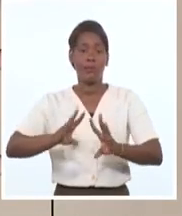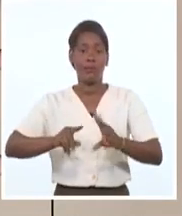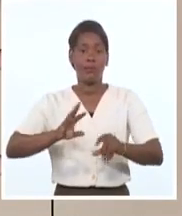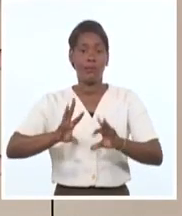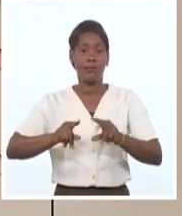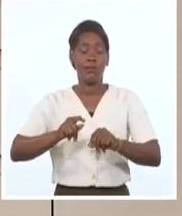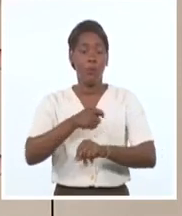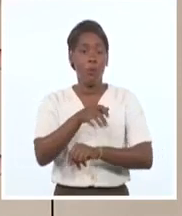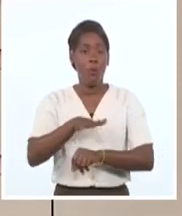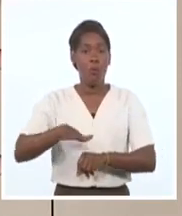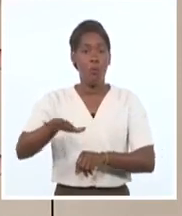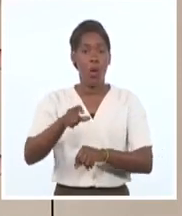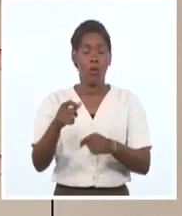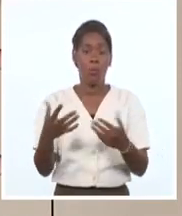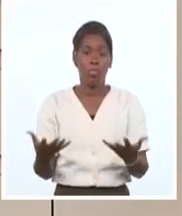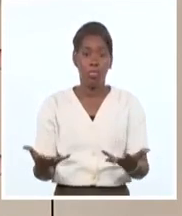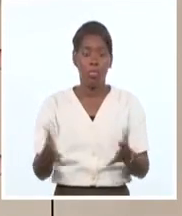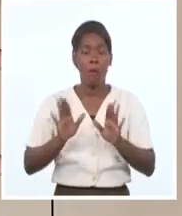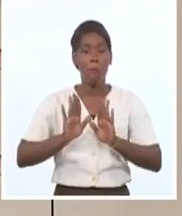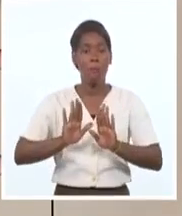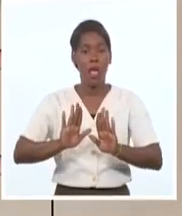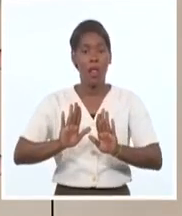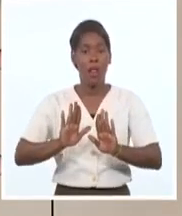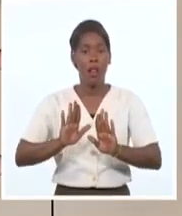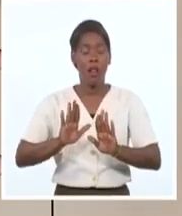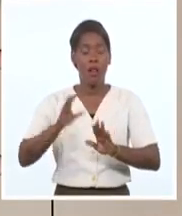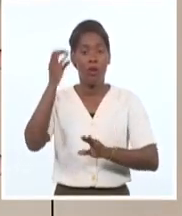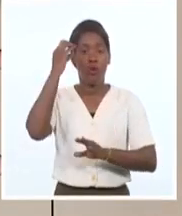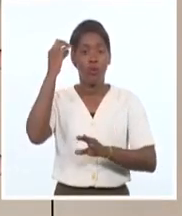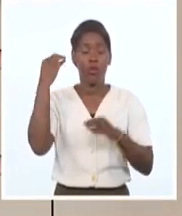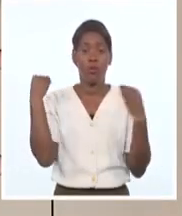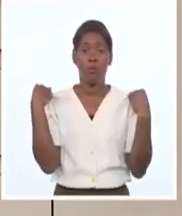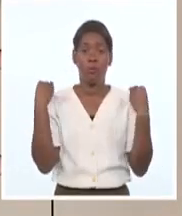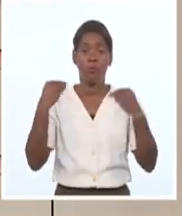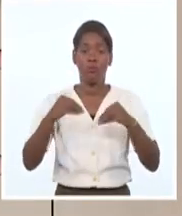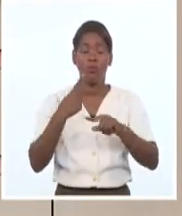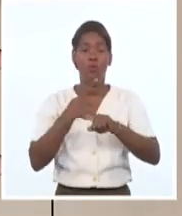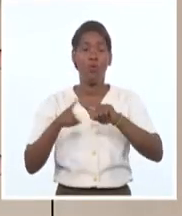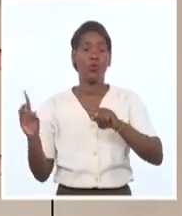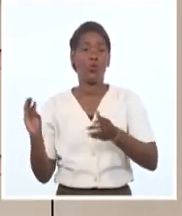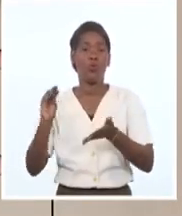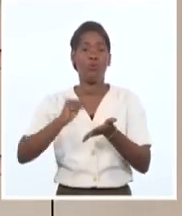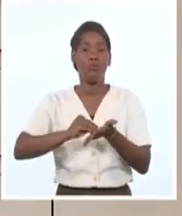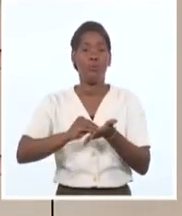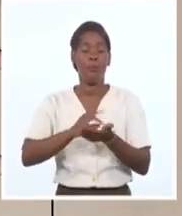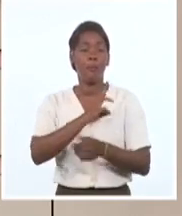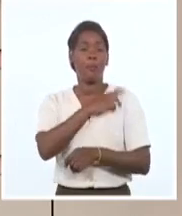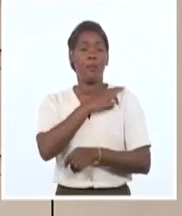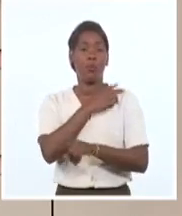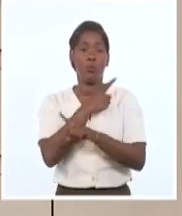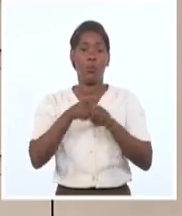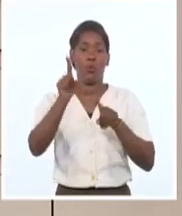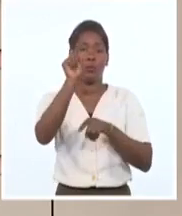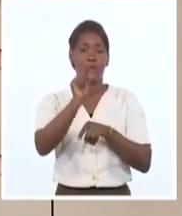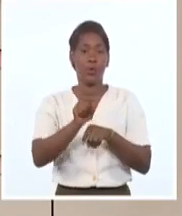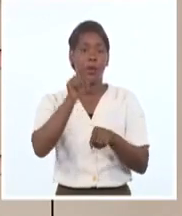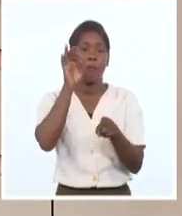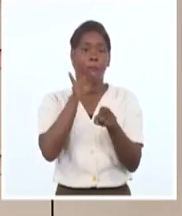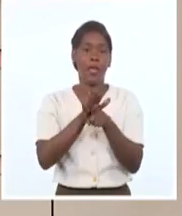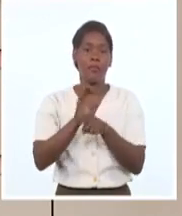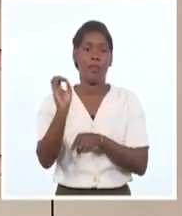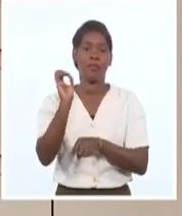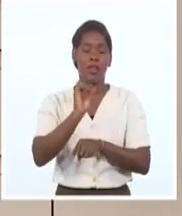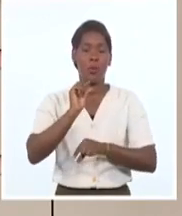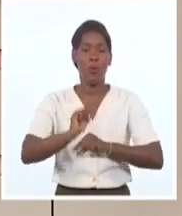Latinoamérica y el Caribe. No obstante, la evasión de impuestos tan solo es una parte del problema. El juego